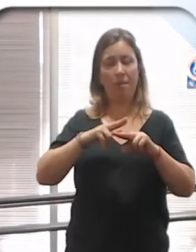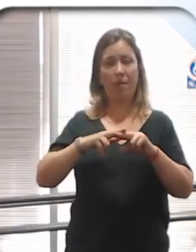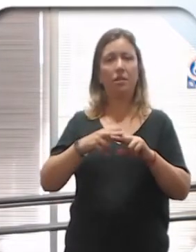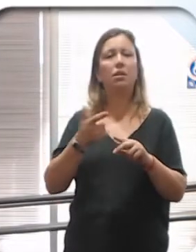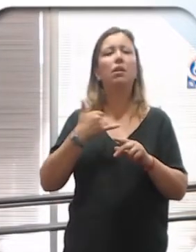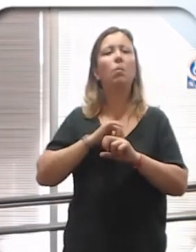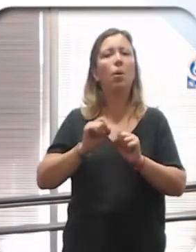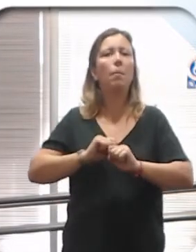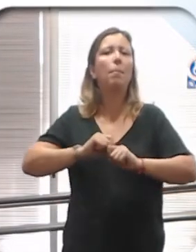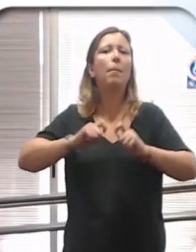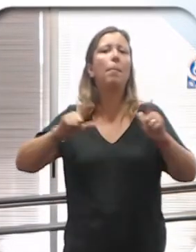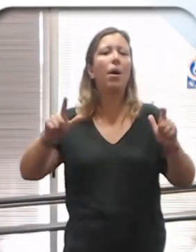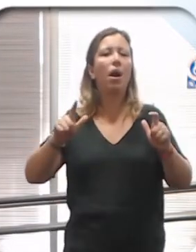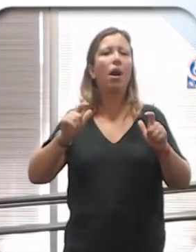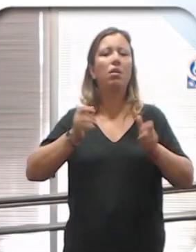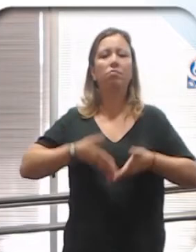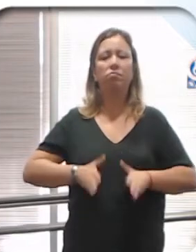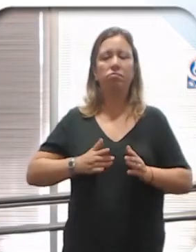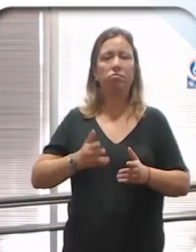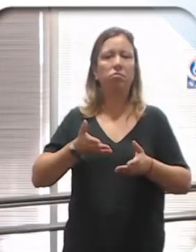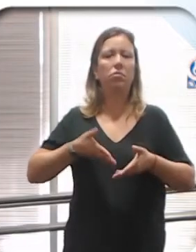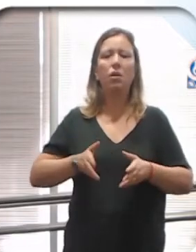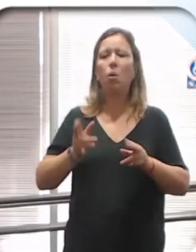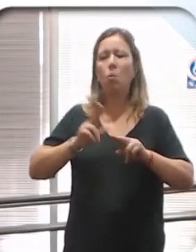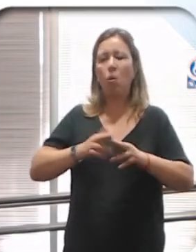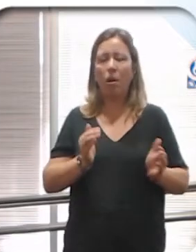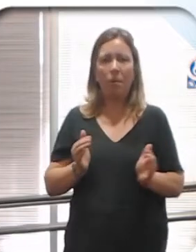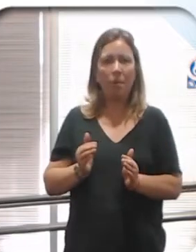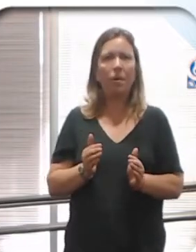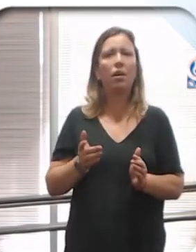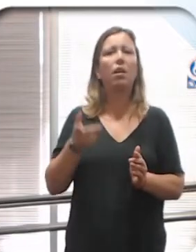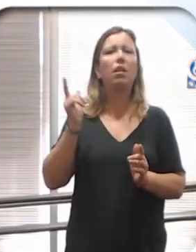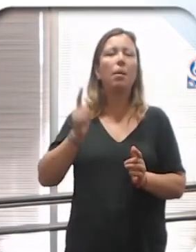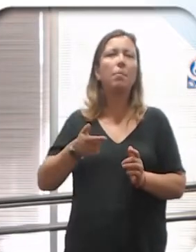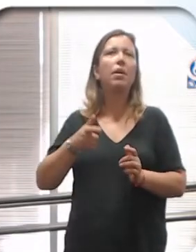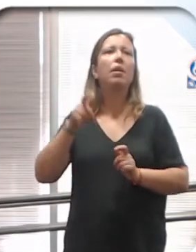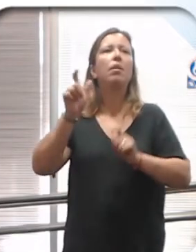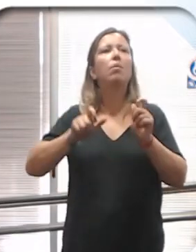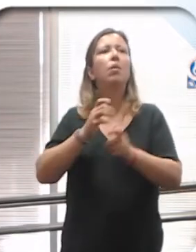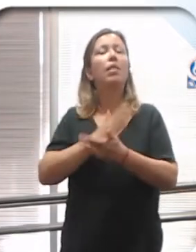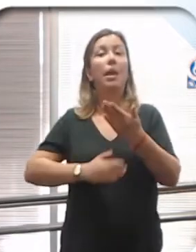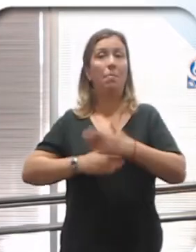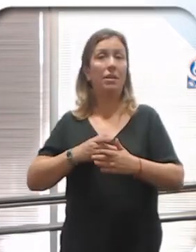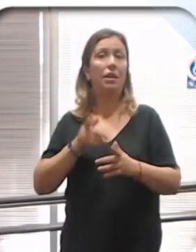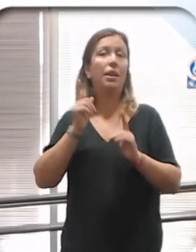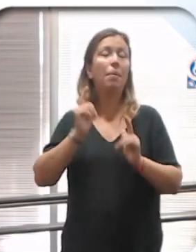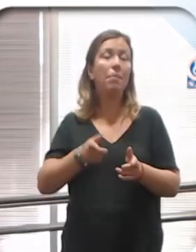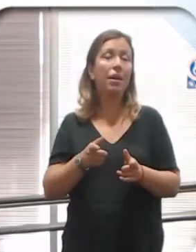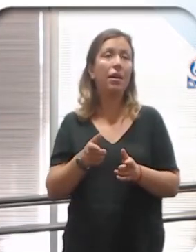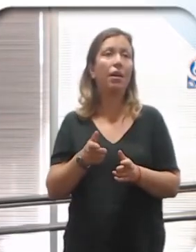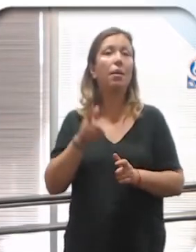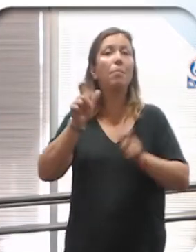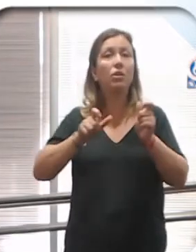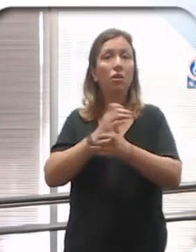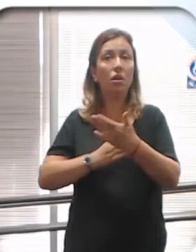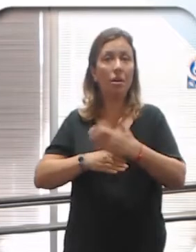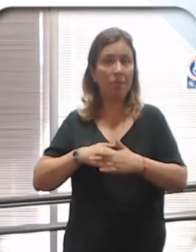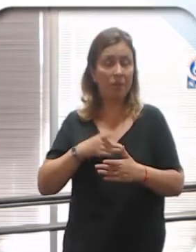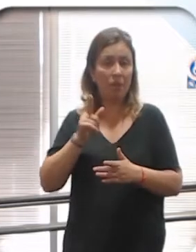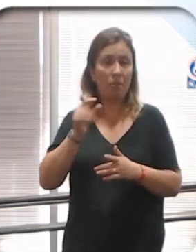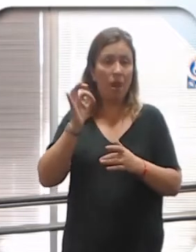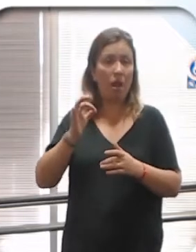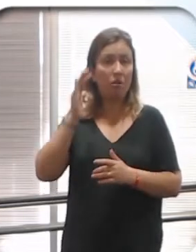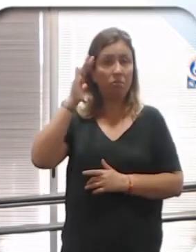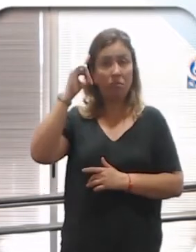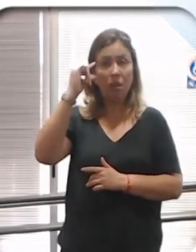Aumenta la morbilidad y mortalidad materna e infantil en caso de mujeres con discapacidad y un alto número de personas con discapacidad, sobre todo